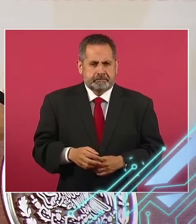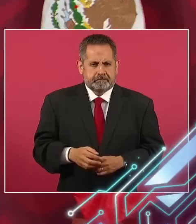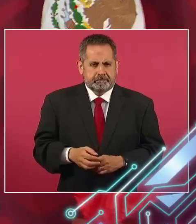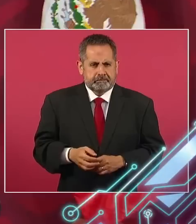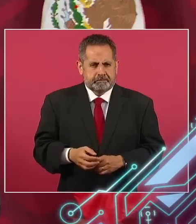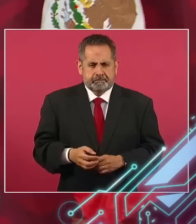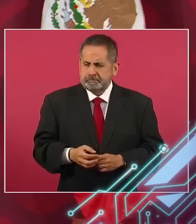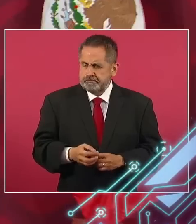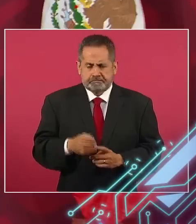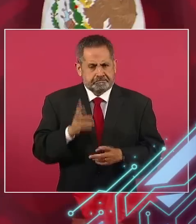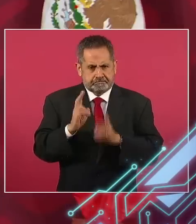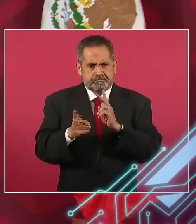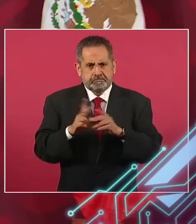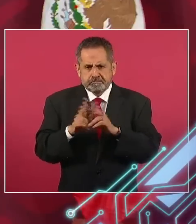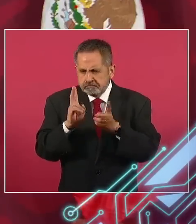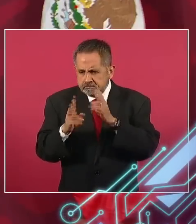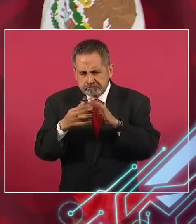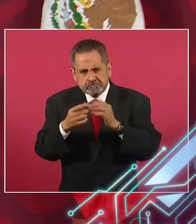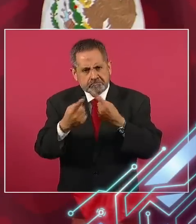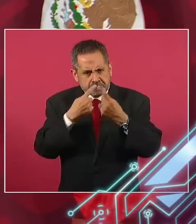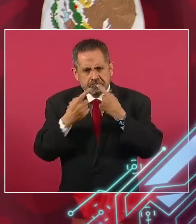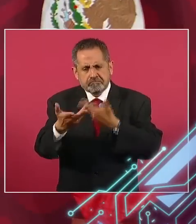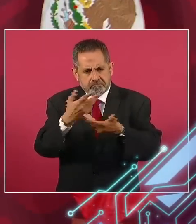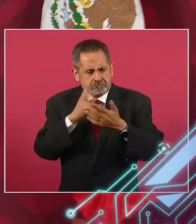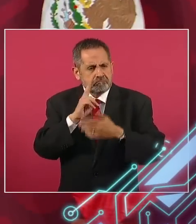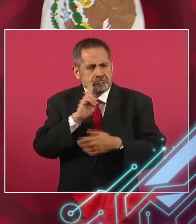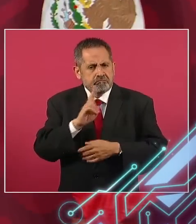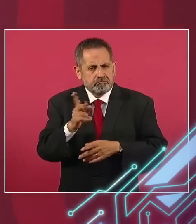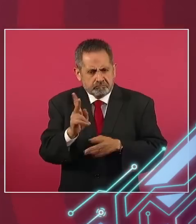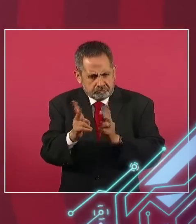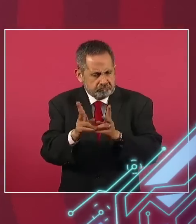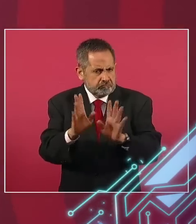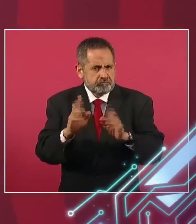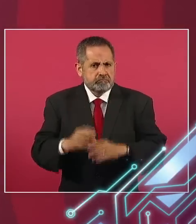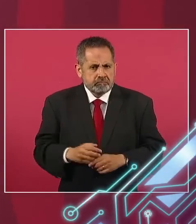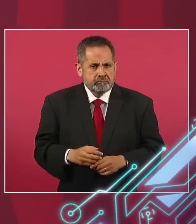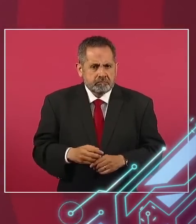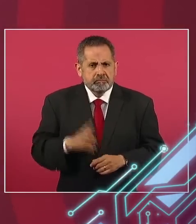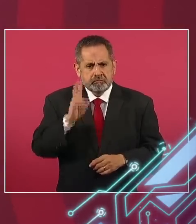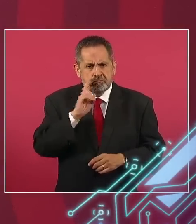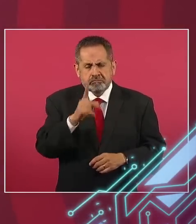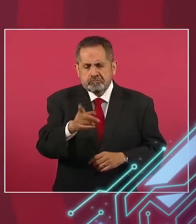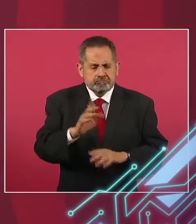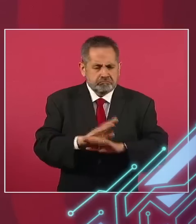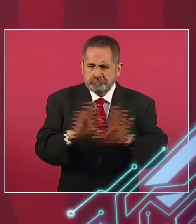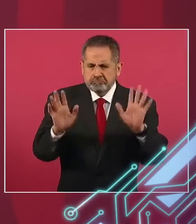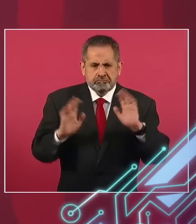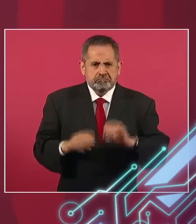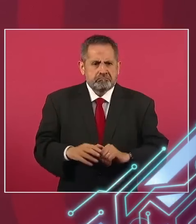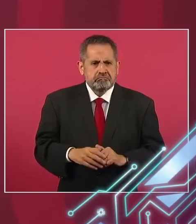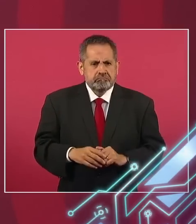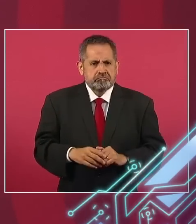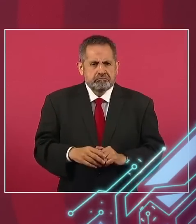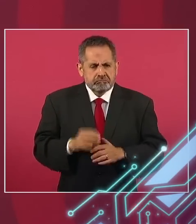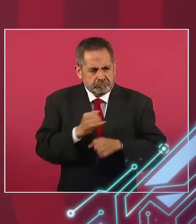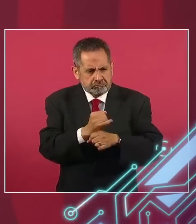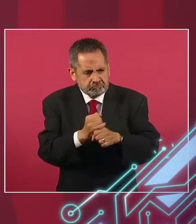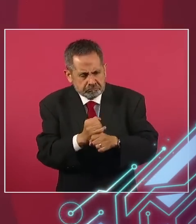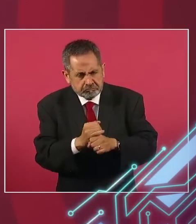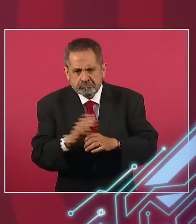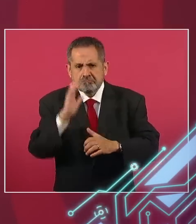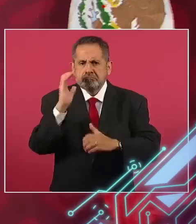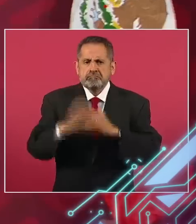lo analizamos y se termina toda la investigación